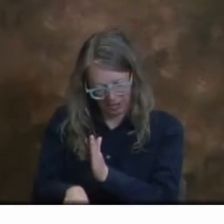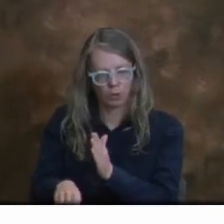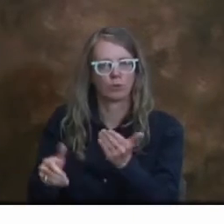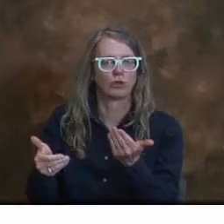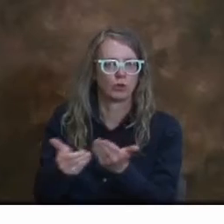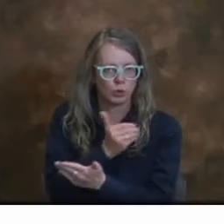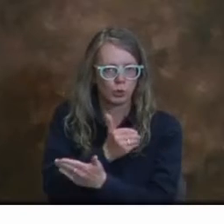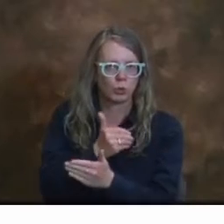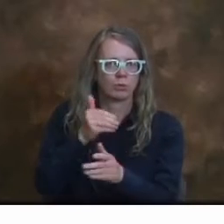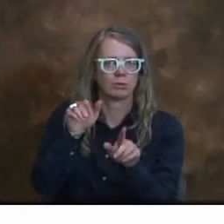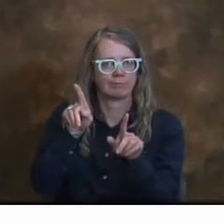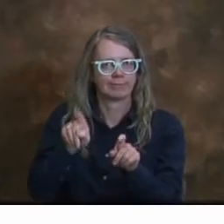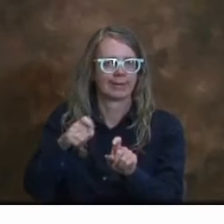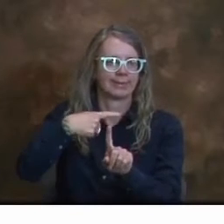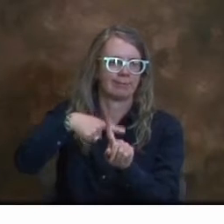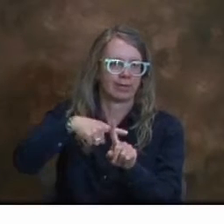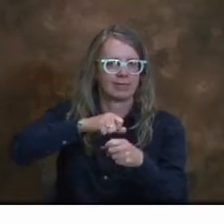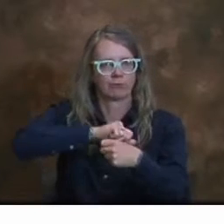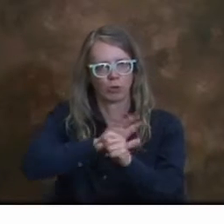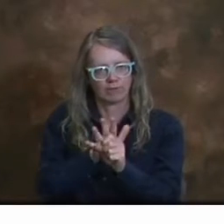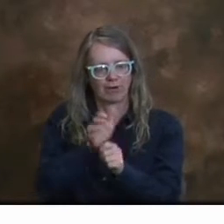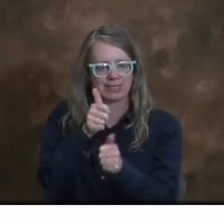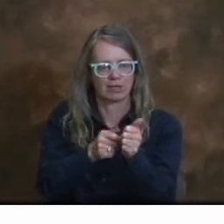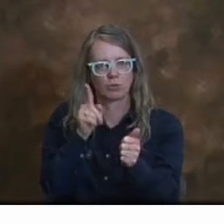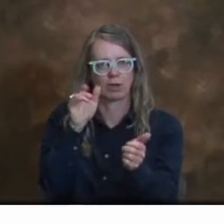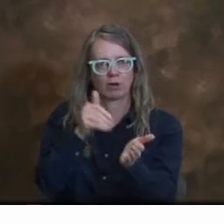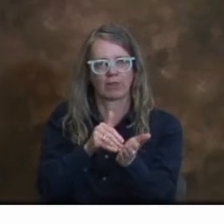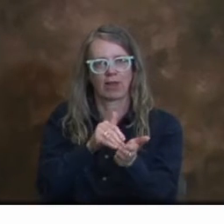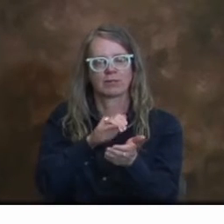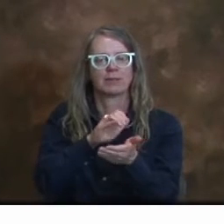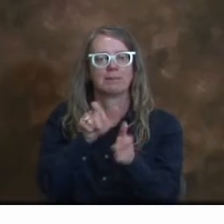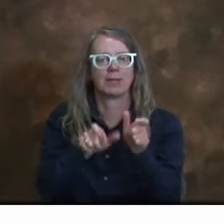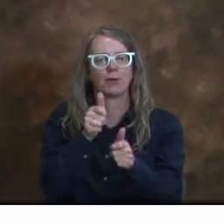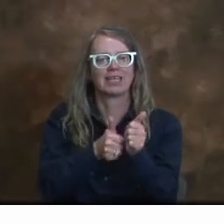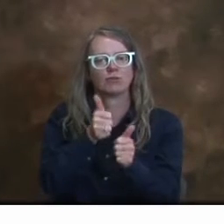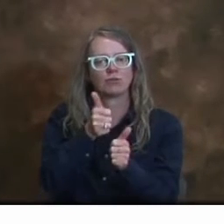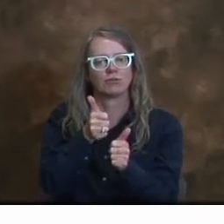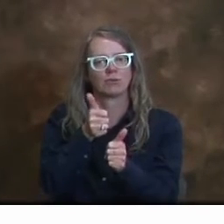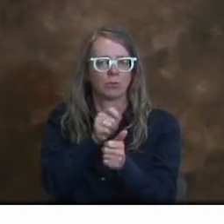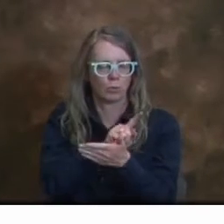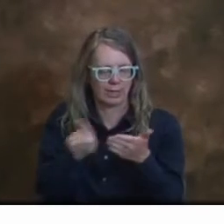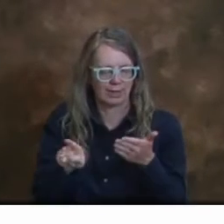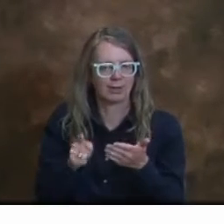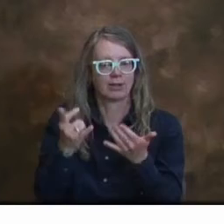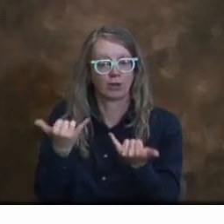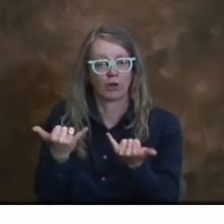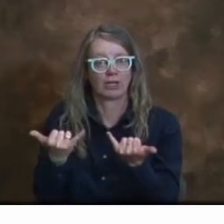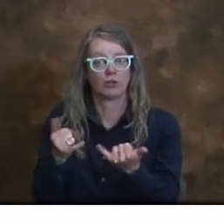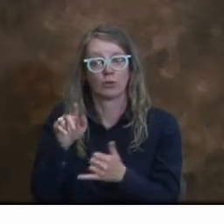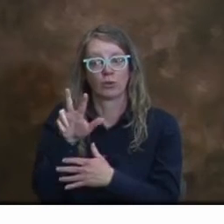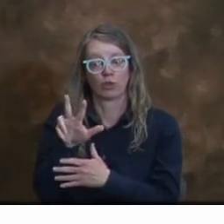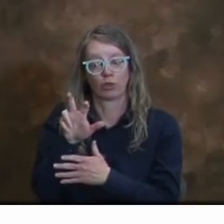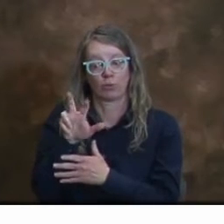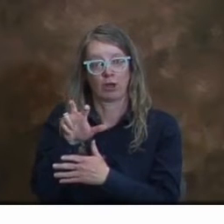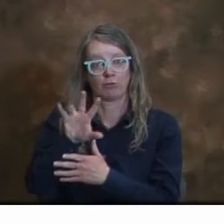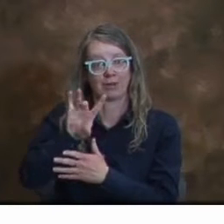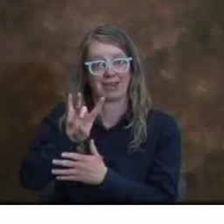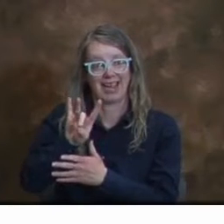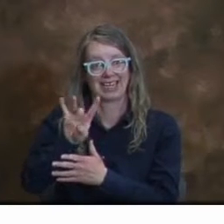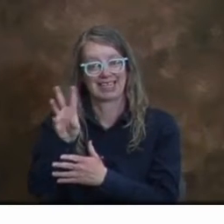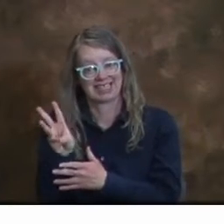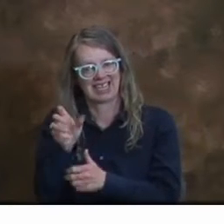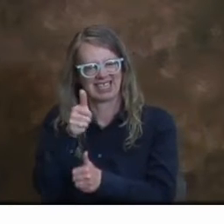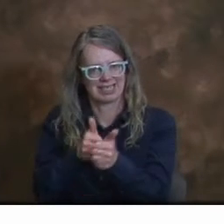desde el 18 de enero. Ha habido un descenso. Tenemos unos 136